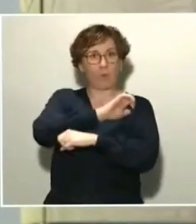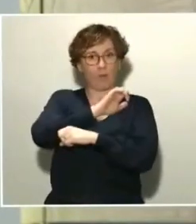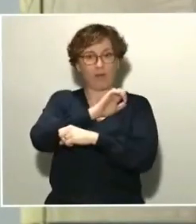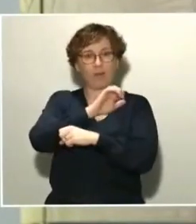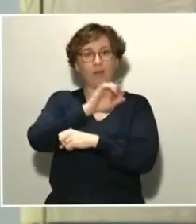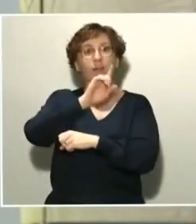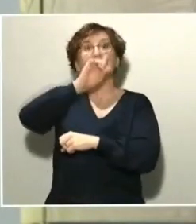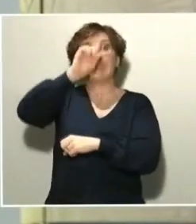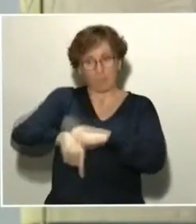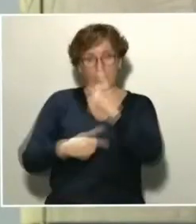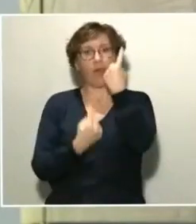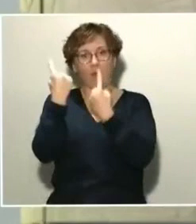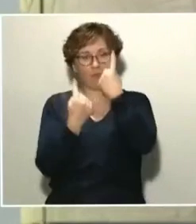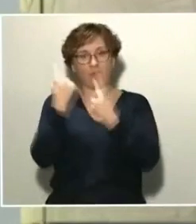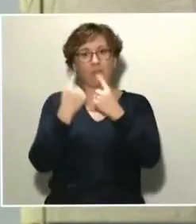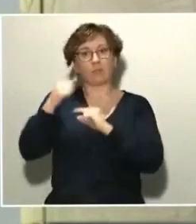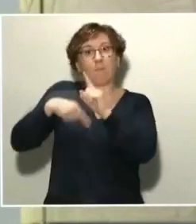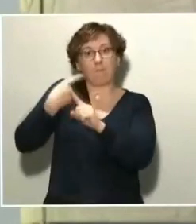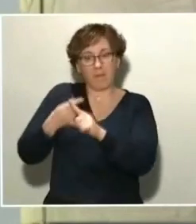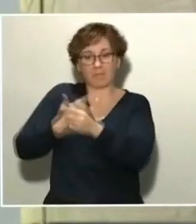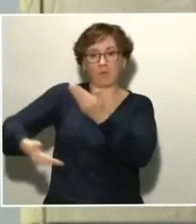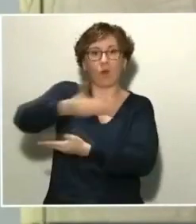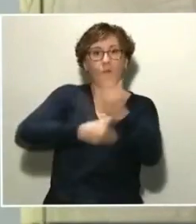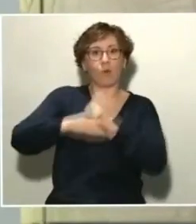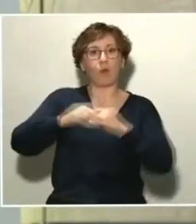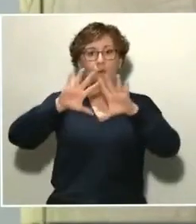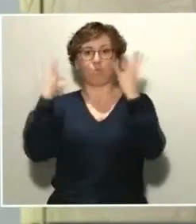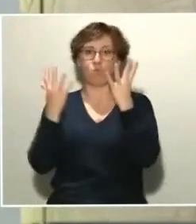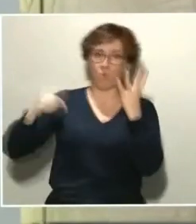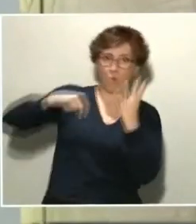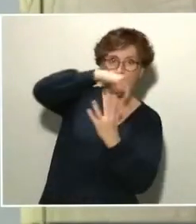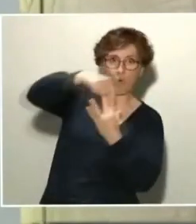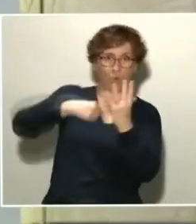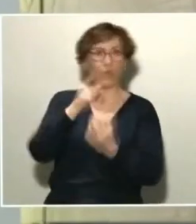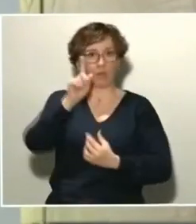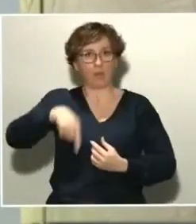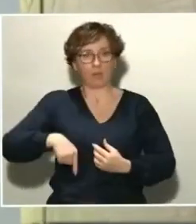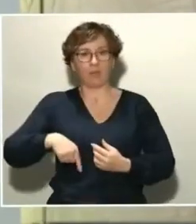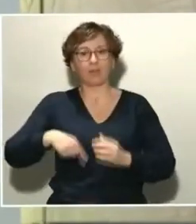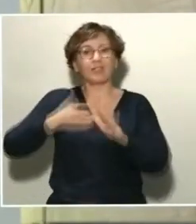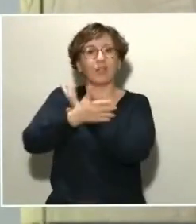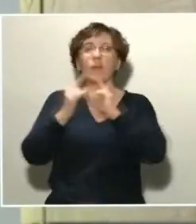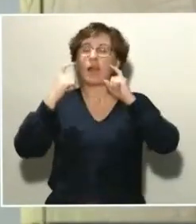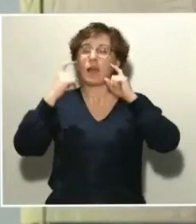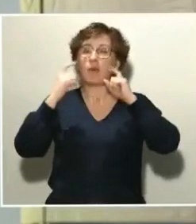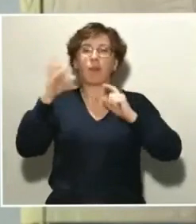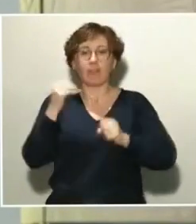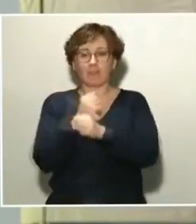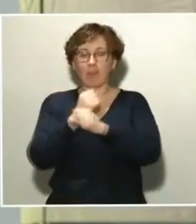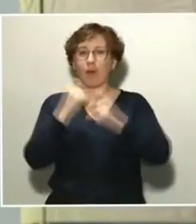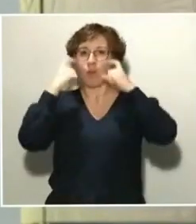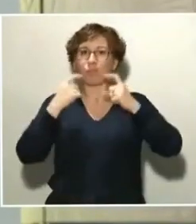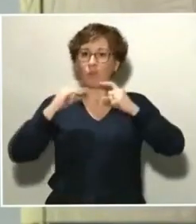gente de otras partes del mundo y no se están duplicando esfuerzos sino que cada proyecto está